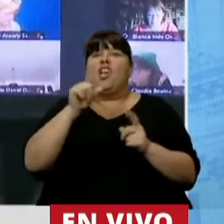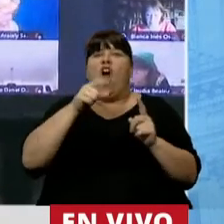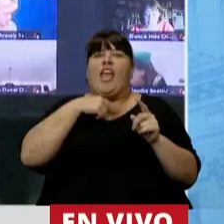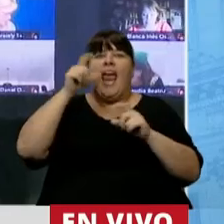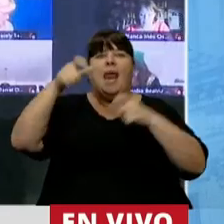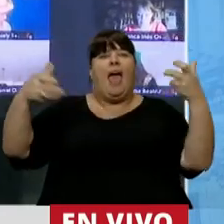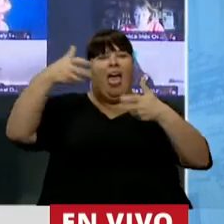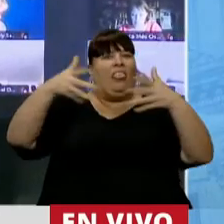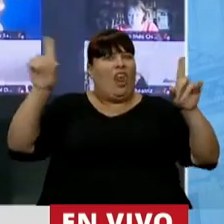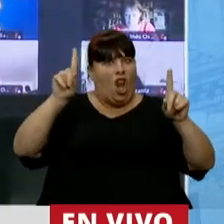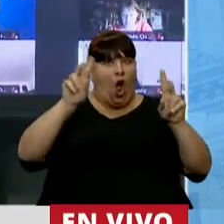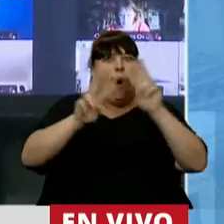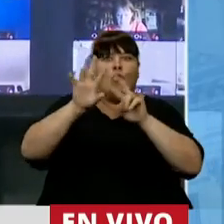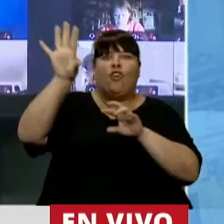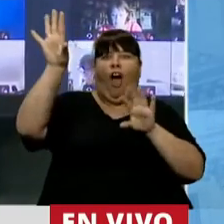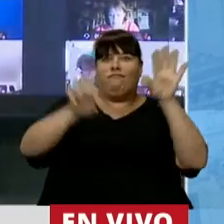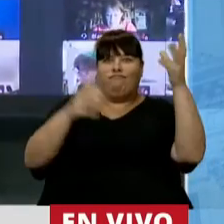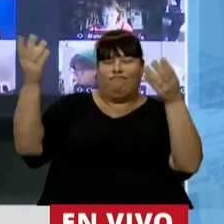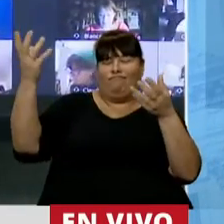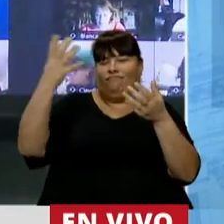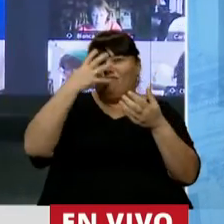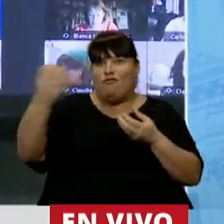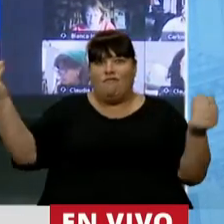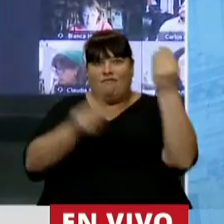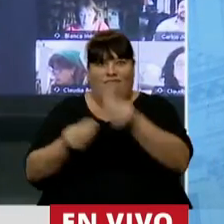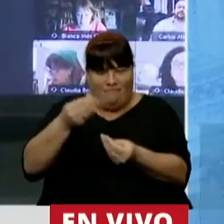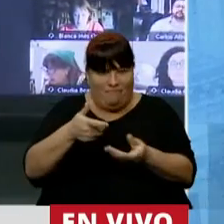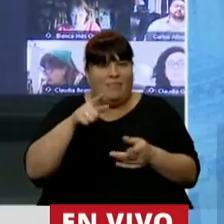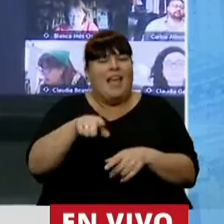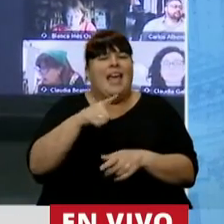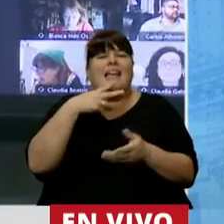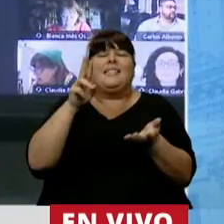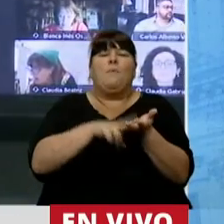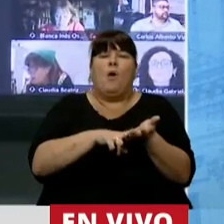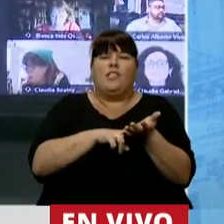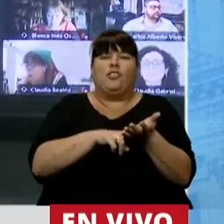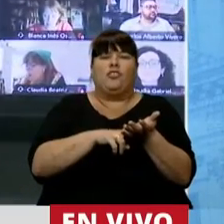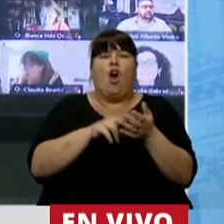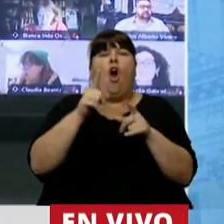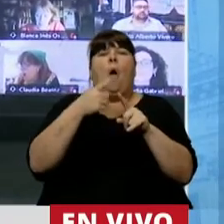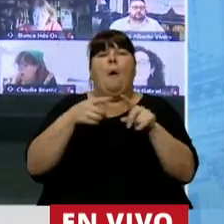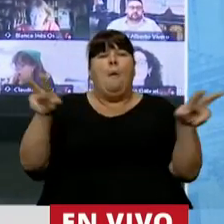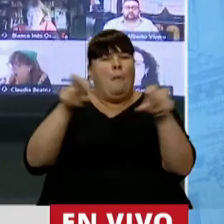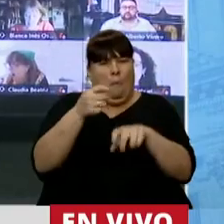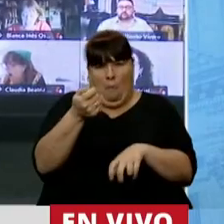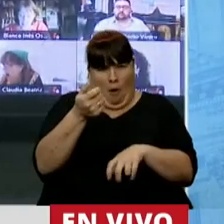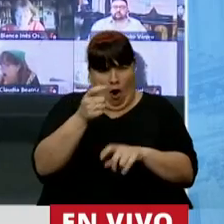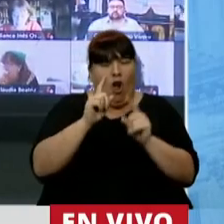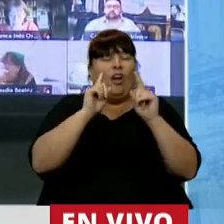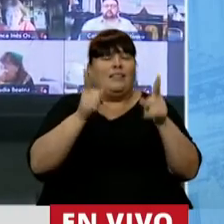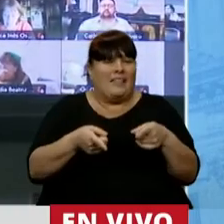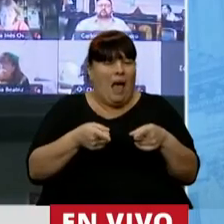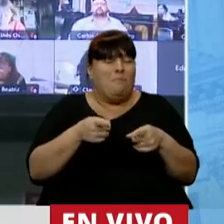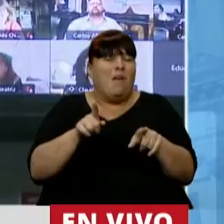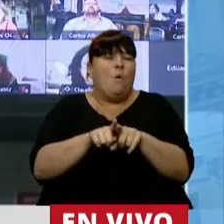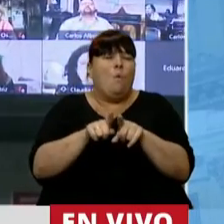ahuyentar a los inversores, los atraen. De manera que el impuesto este no solo va a recaudar poco y nada, no solo